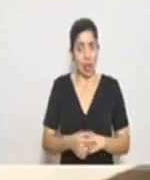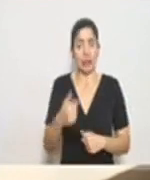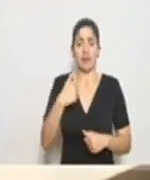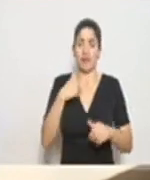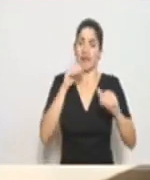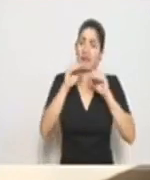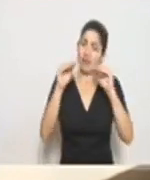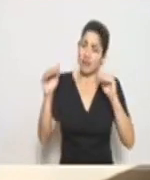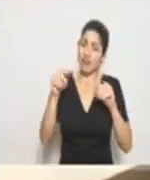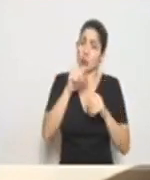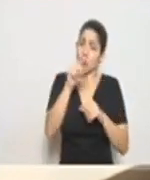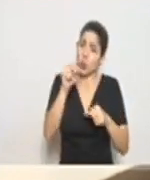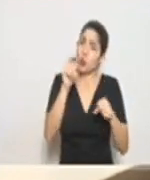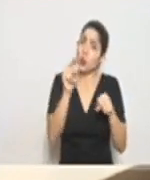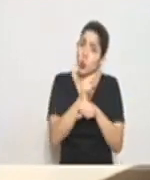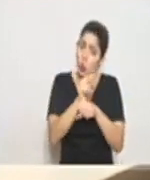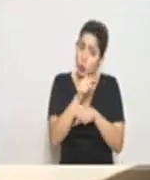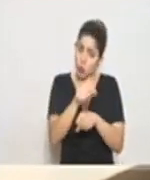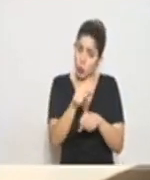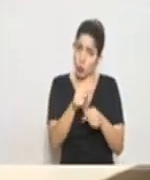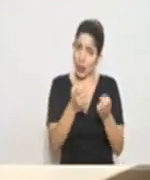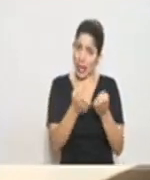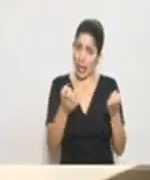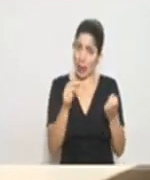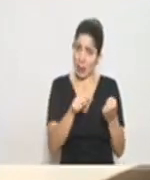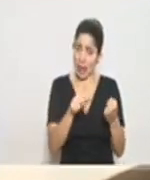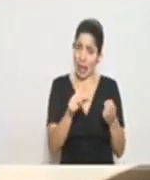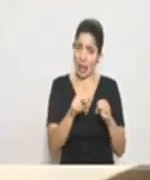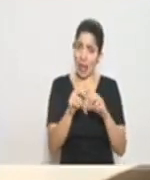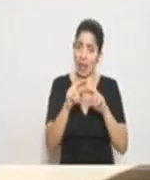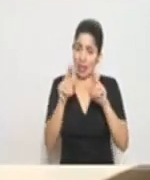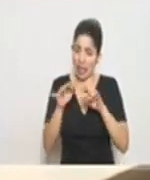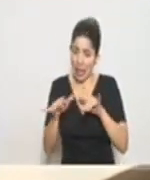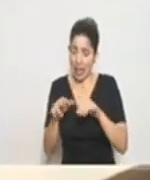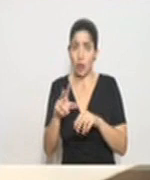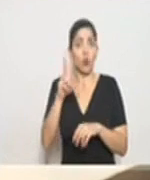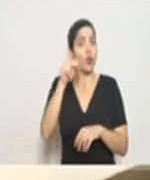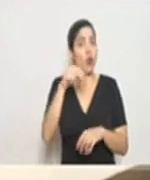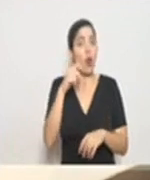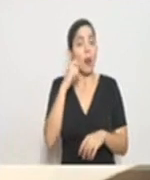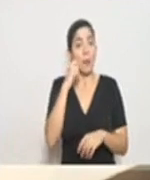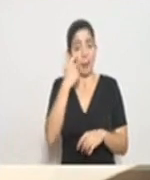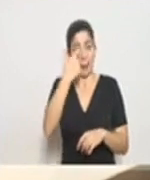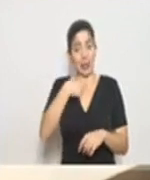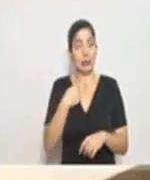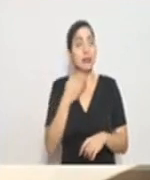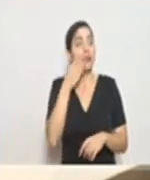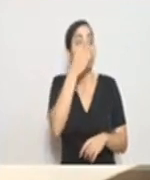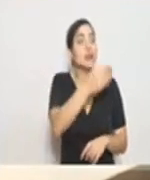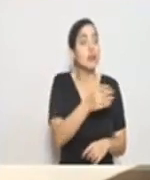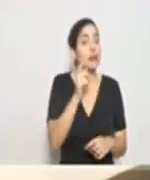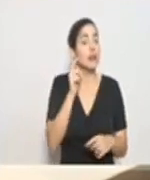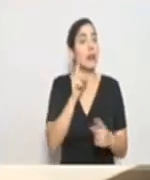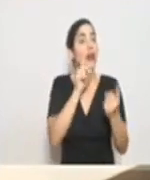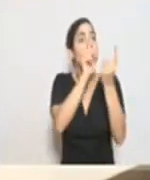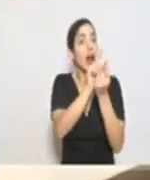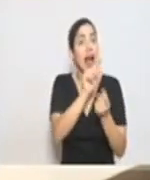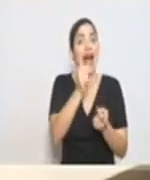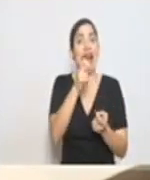un llamado para que utilicemos estos instrumentos y no visitemos agencias. También